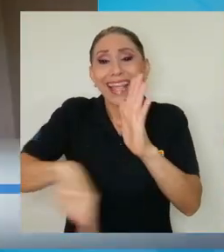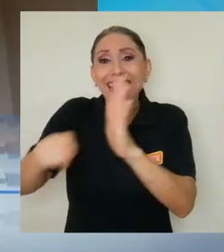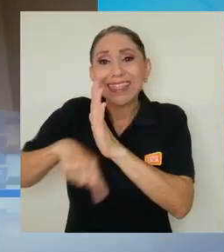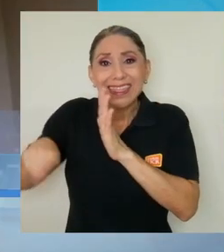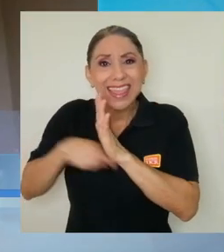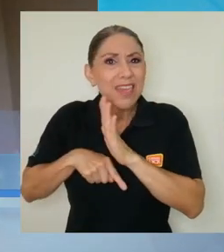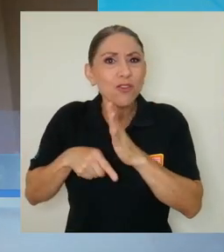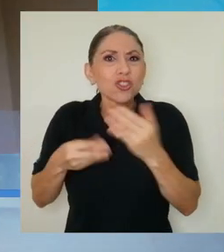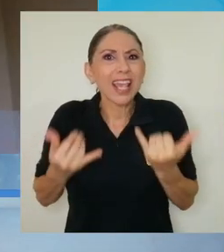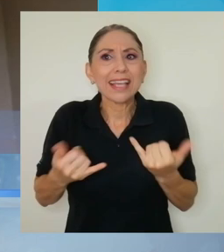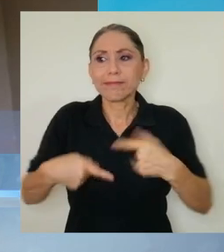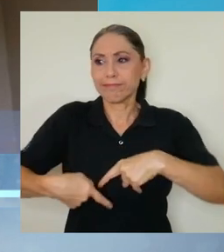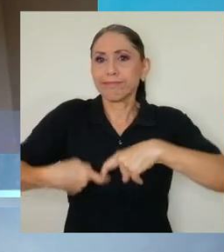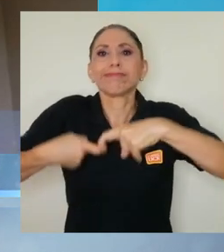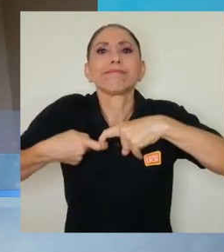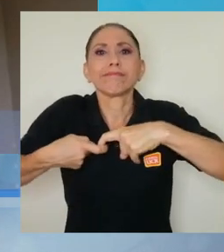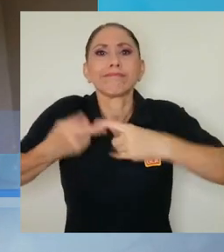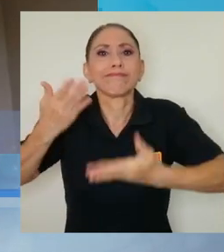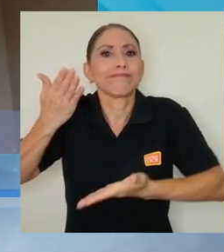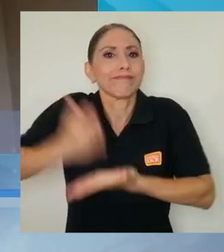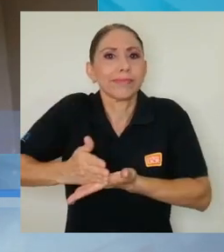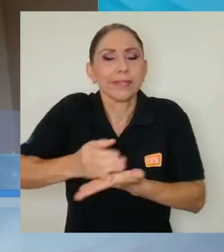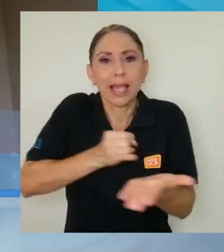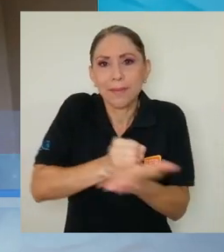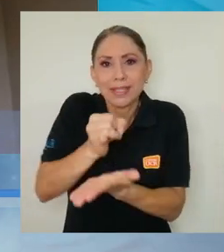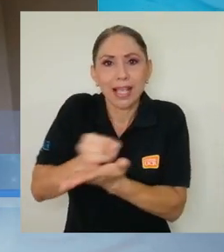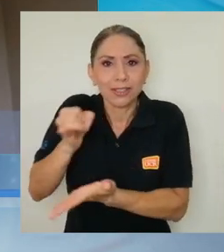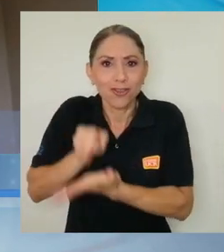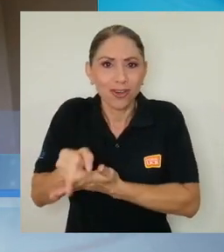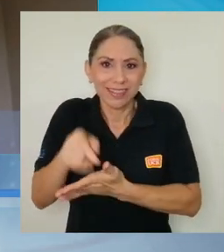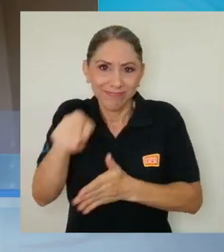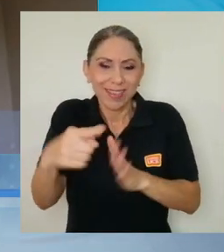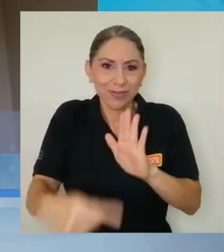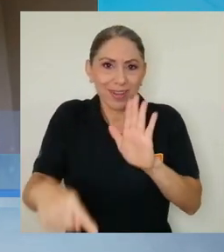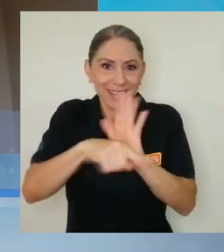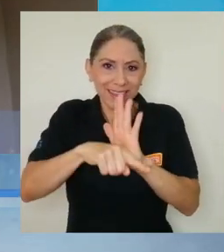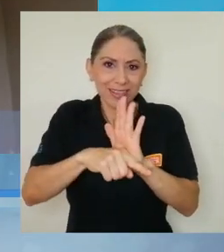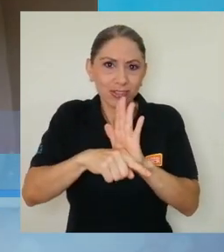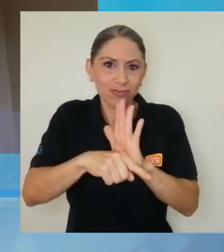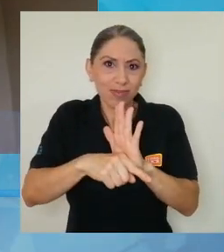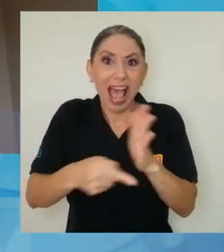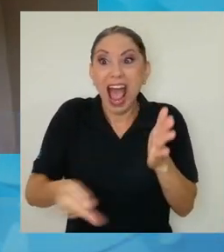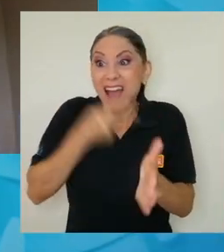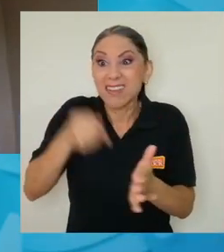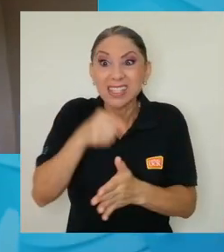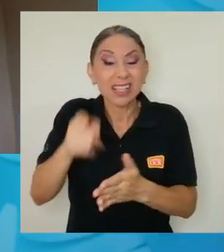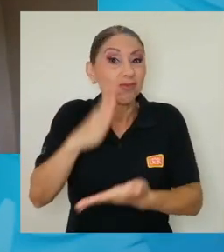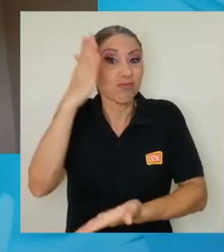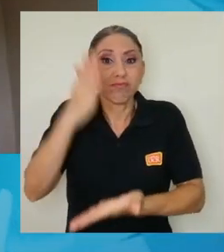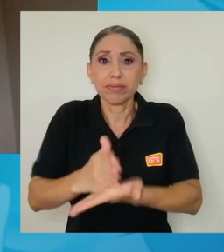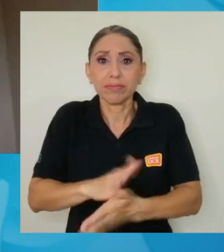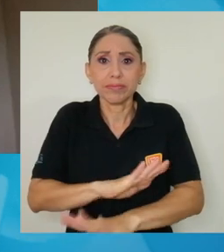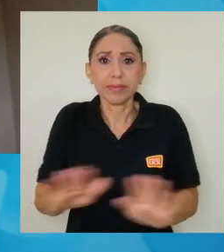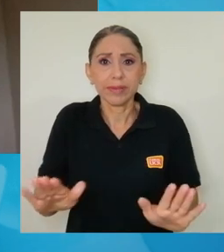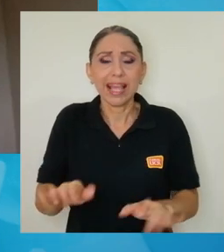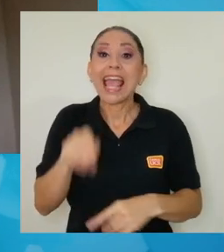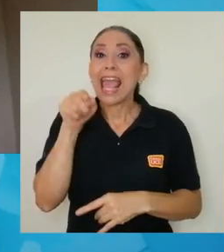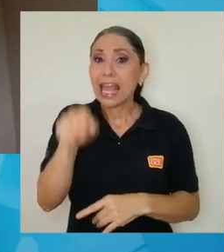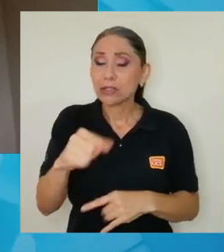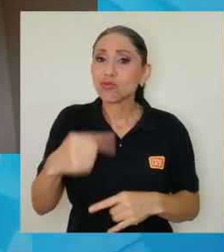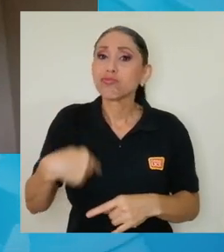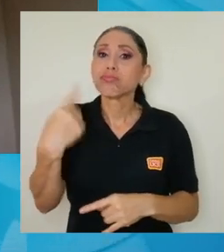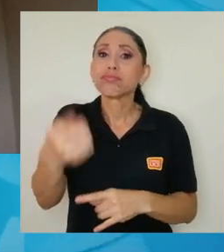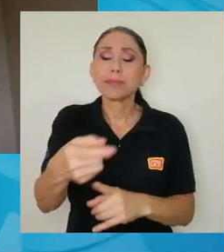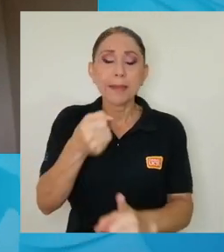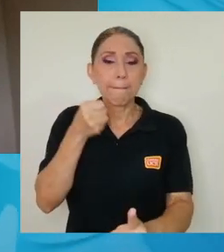interrupción o cese de las investigaciones, a veces en forma completa, que definitivamente va a tener un